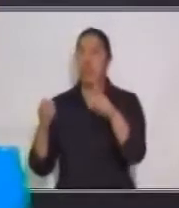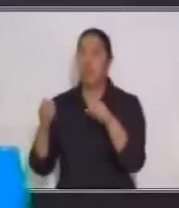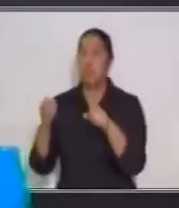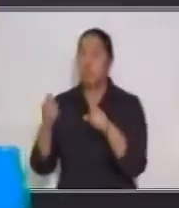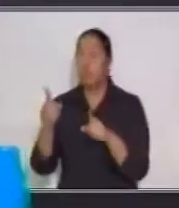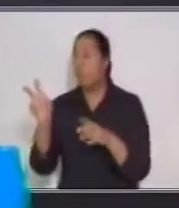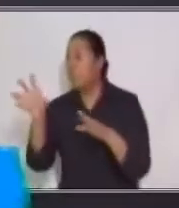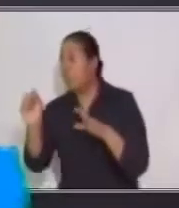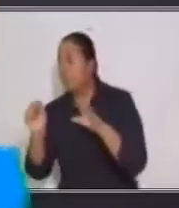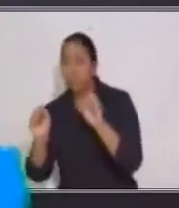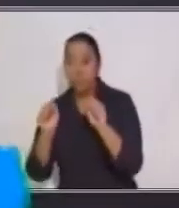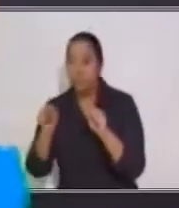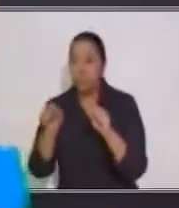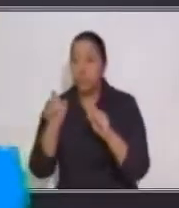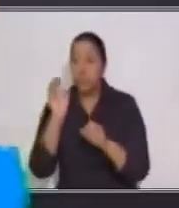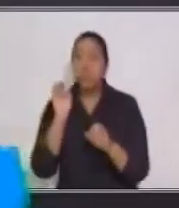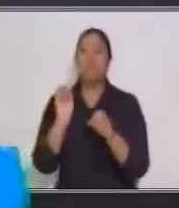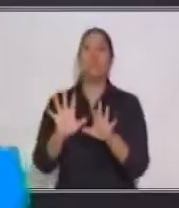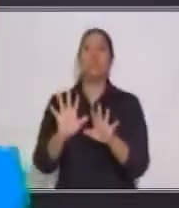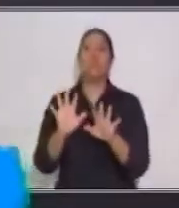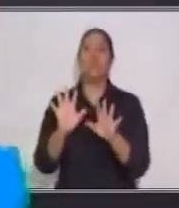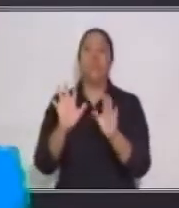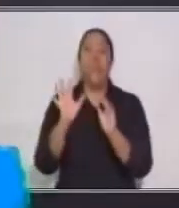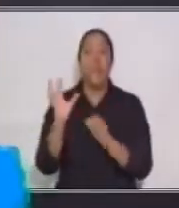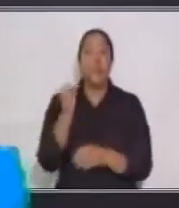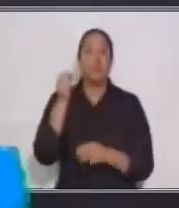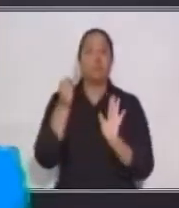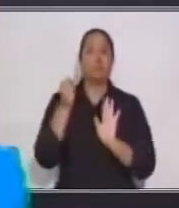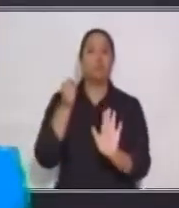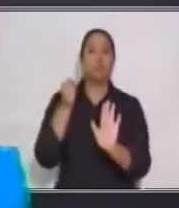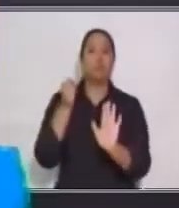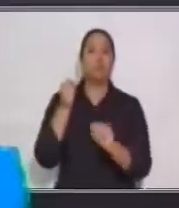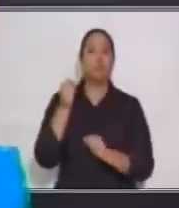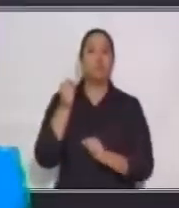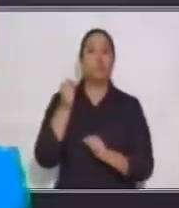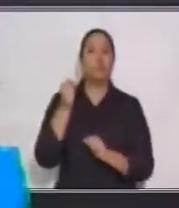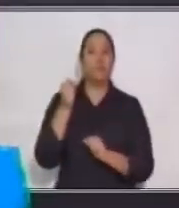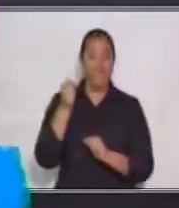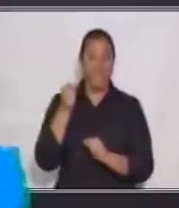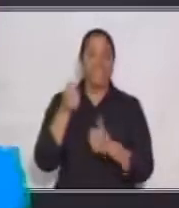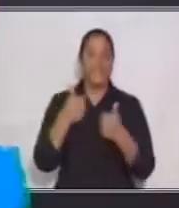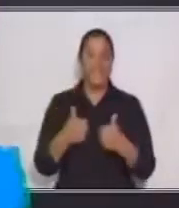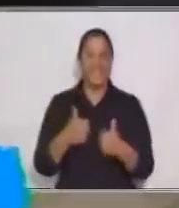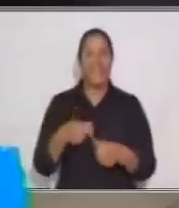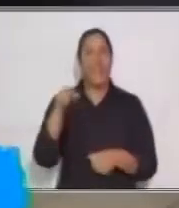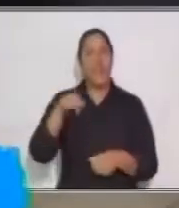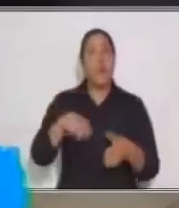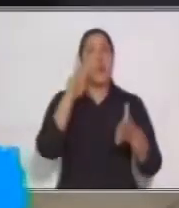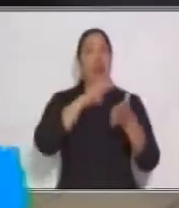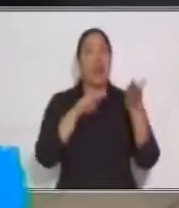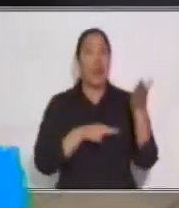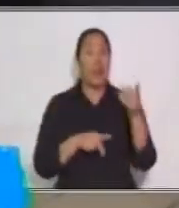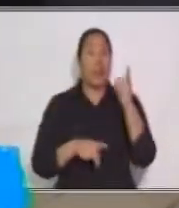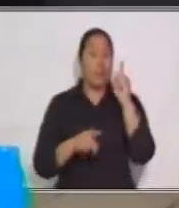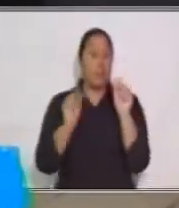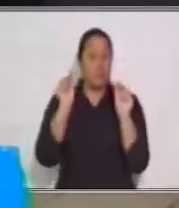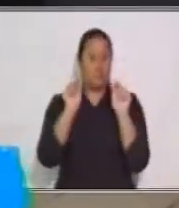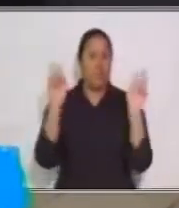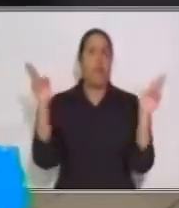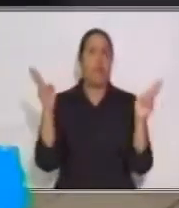un descanso. Exacto. Muy bien. Entonces, ahora vamos a leer una pequeña historia.